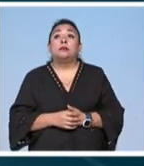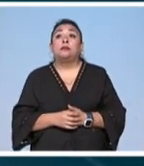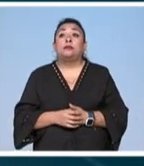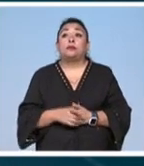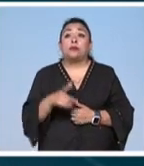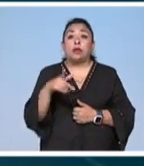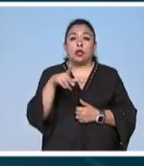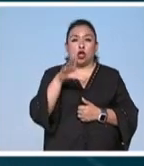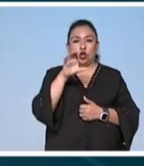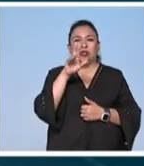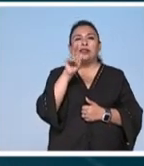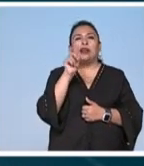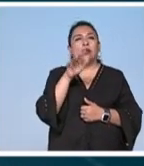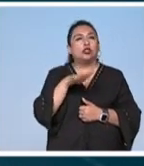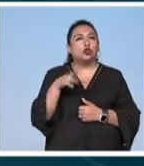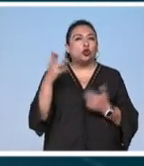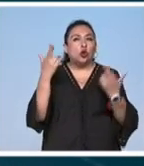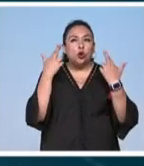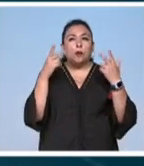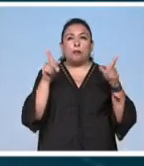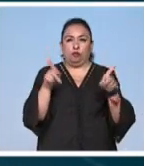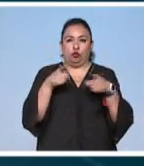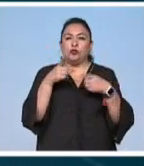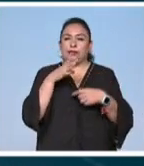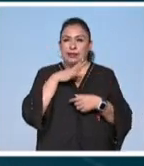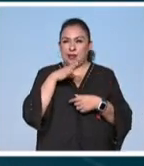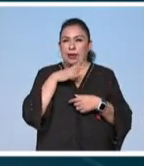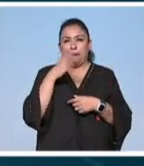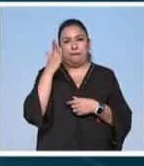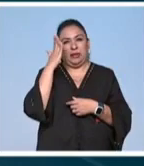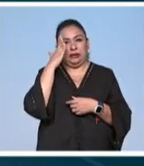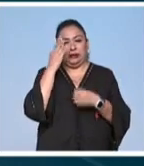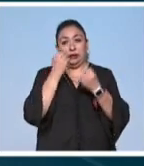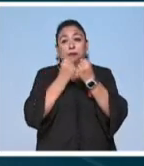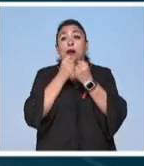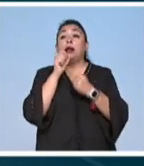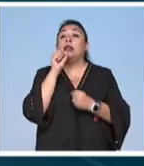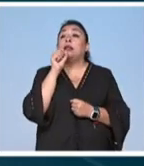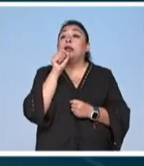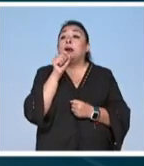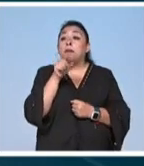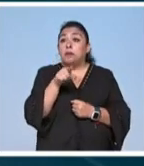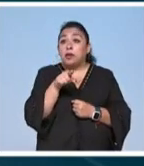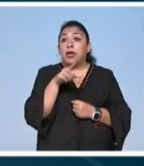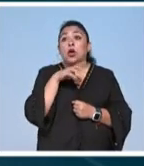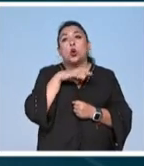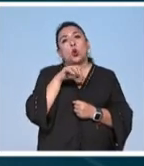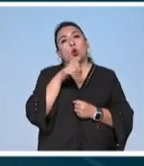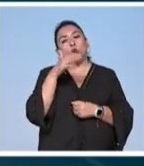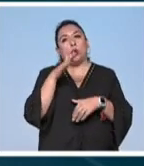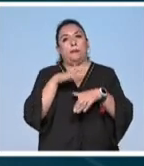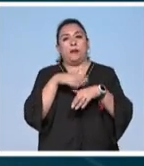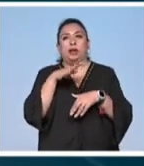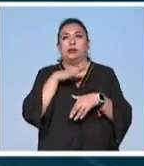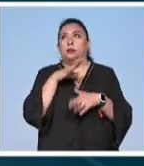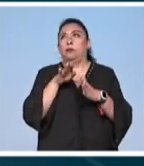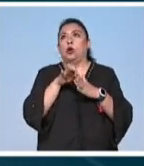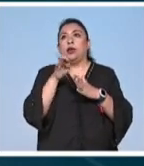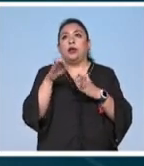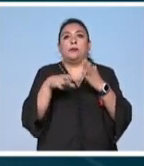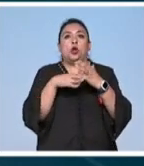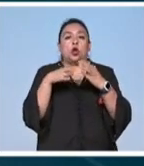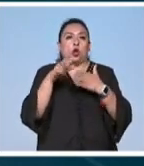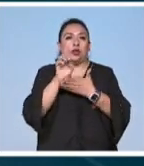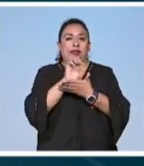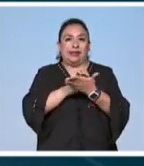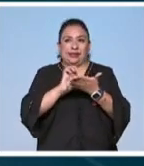concertes son paisajes sonoros donde hacemos música que es como el pilar pero también hay más cosas que hay como cosas